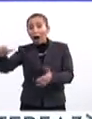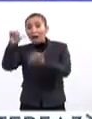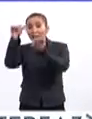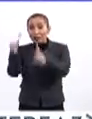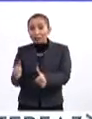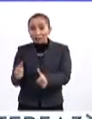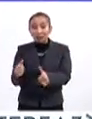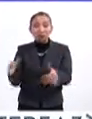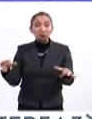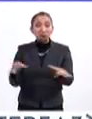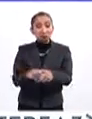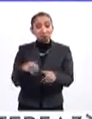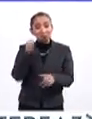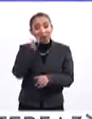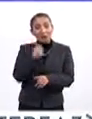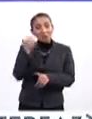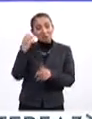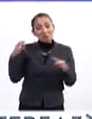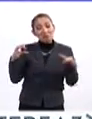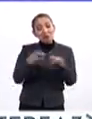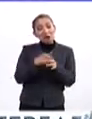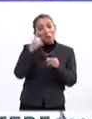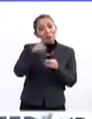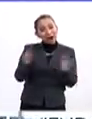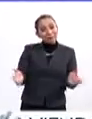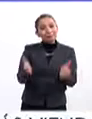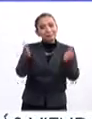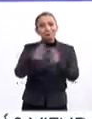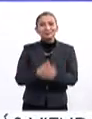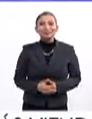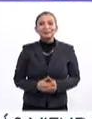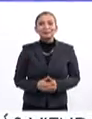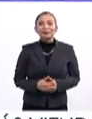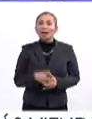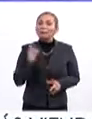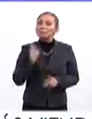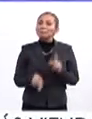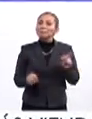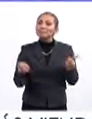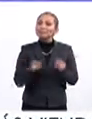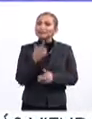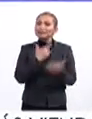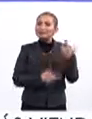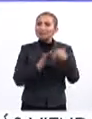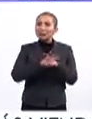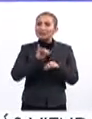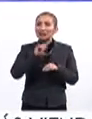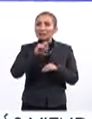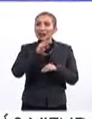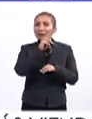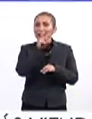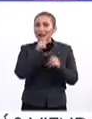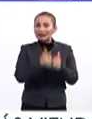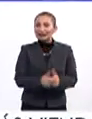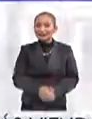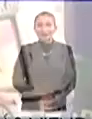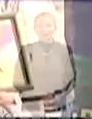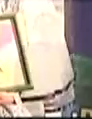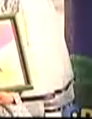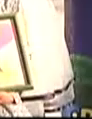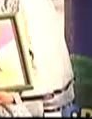artístico, pues siempre son una buena combinación para fomentar. Vamos a hacer una breve pausa y regresamos con más en Interfaz. se vayan.